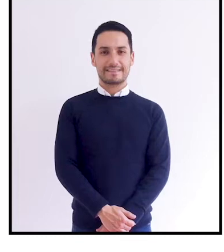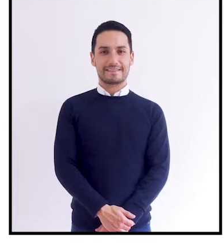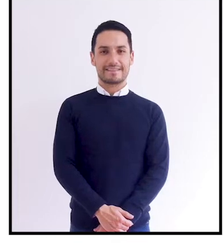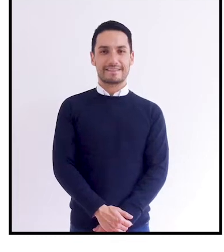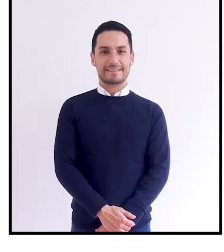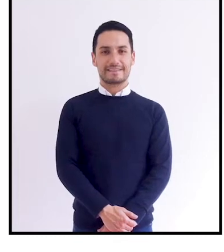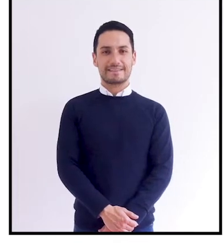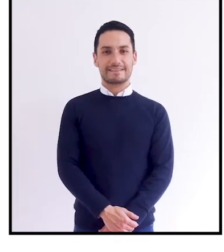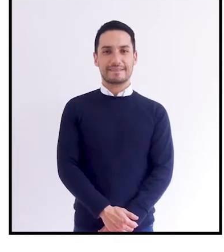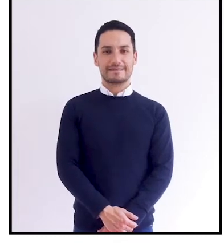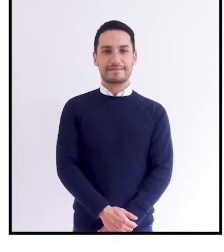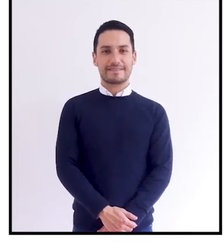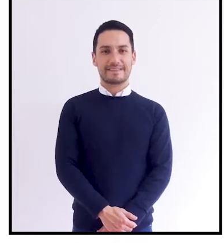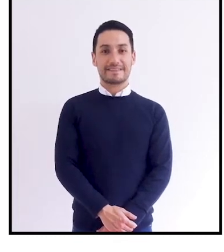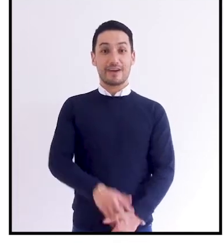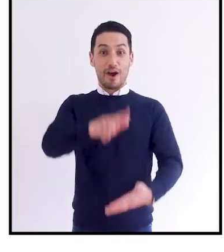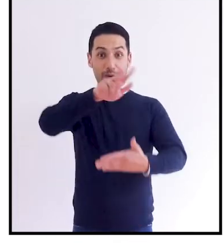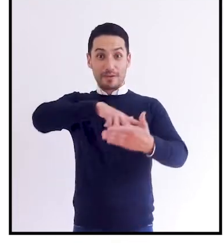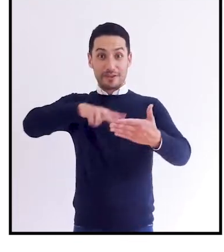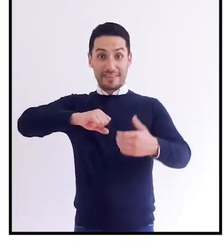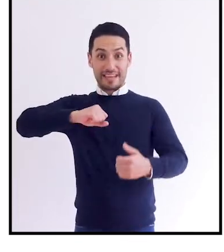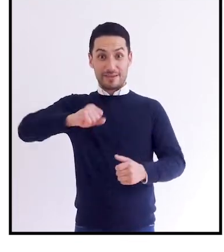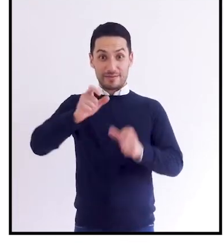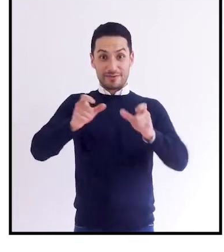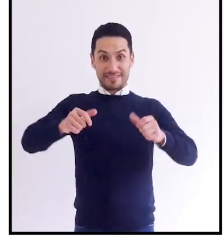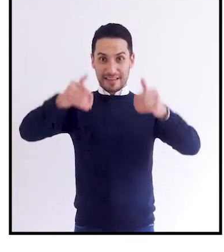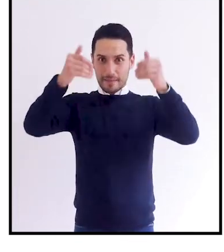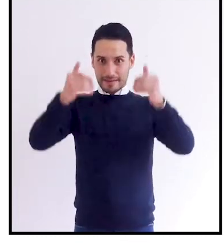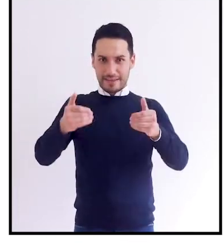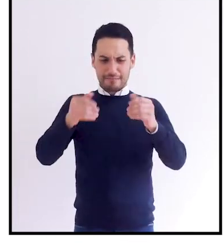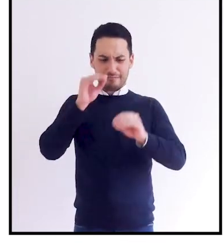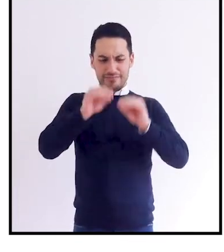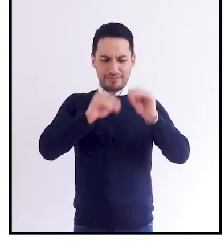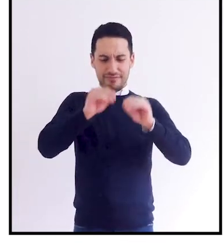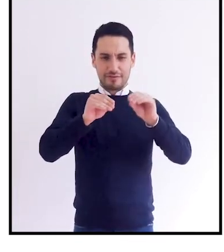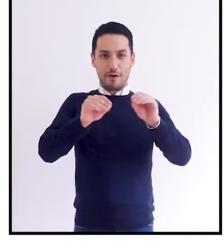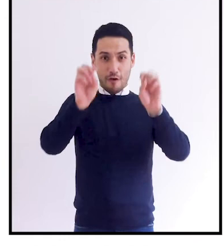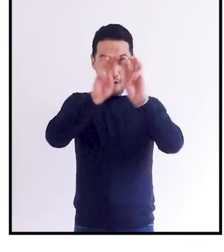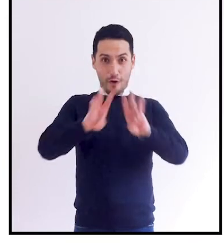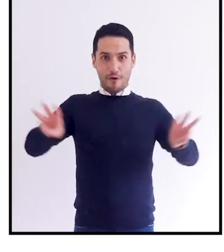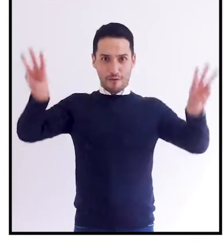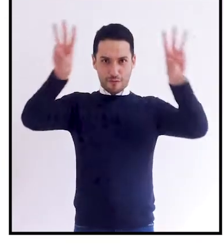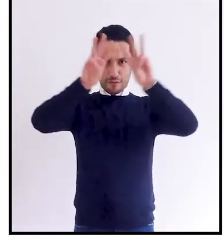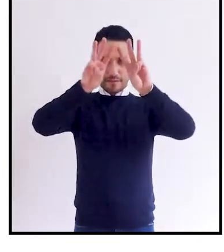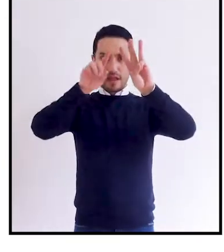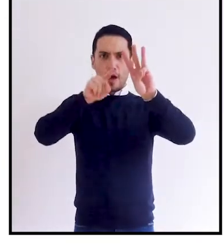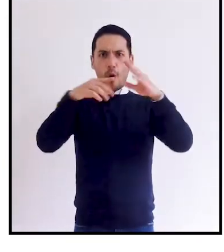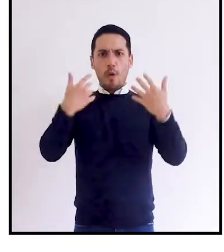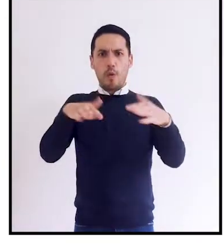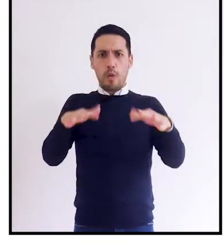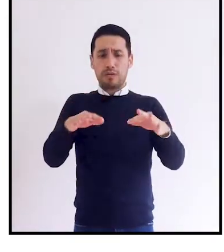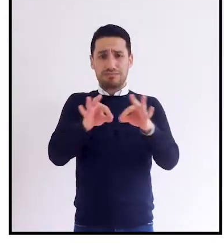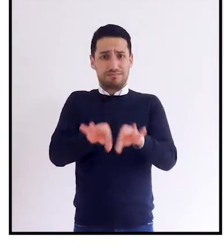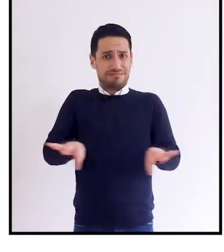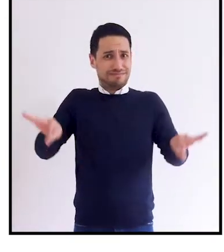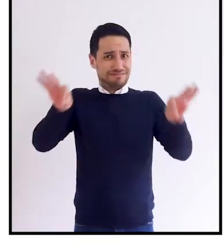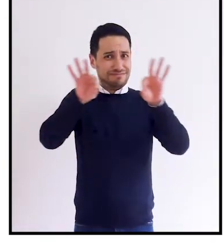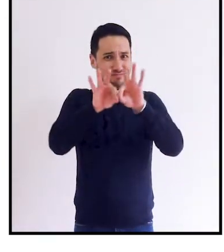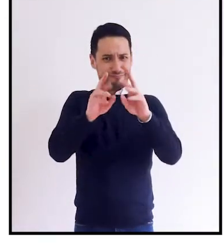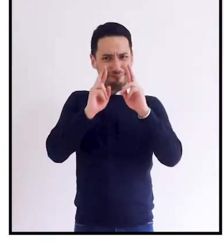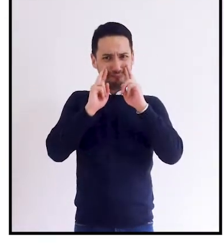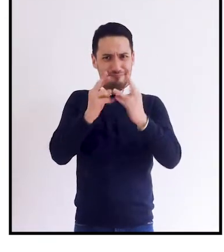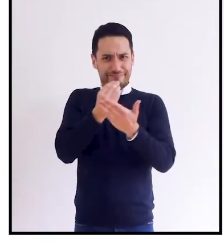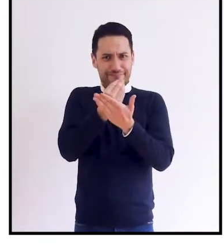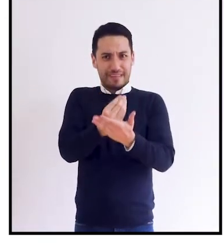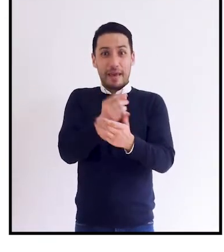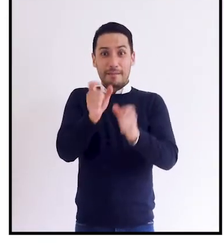La Convención de Derechos de las Personas con Discapacidad de las Naciones Unidas marca un hito para la garantía de